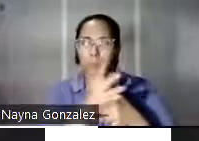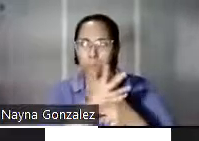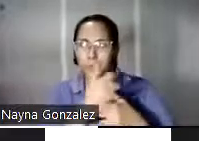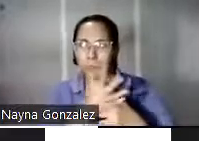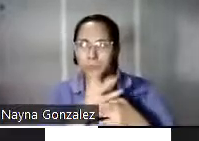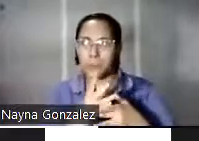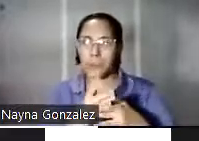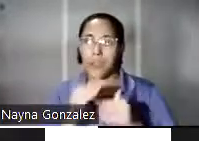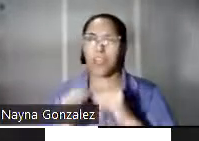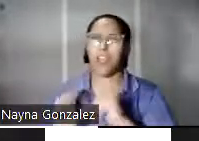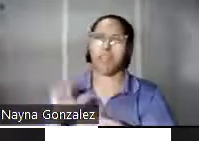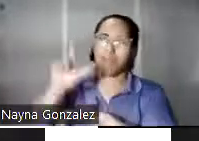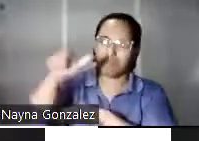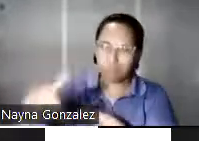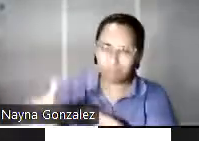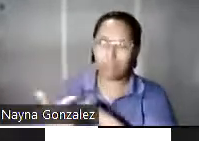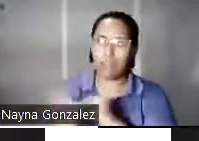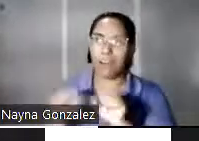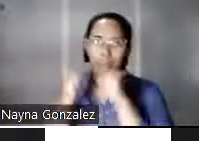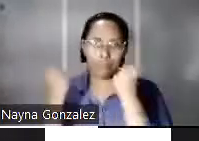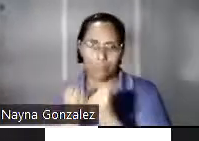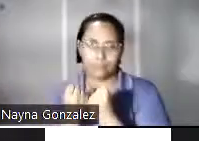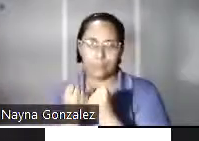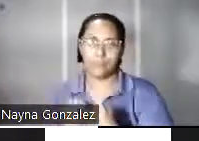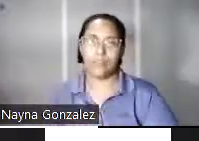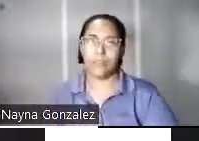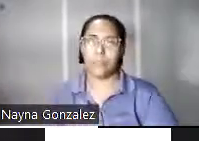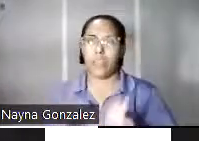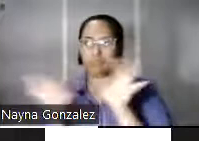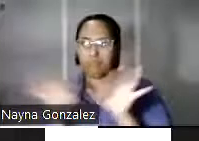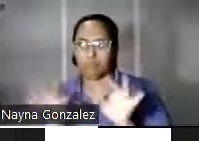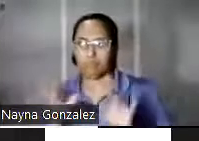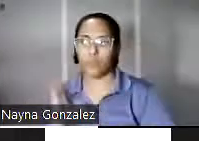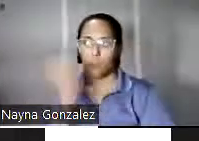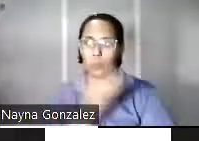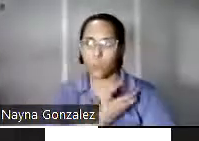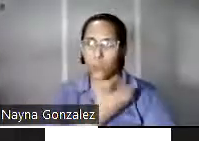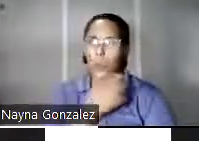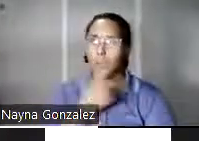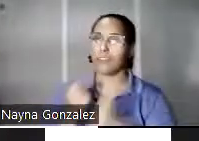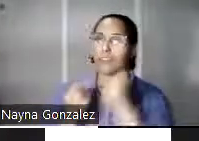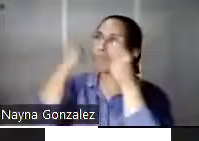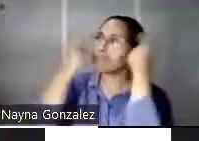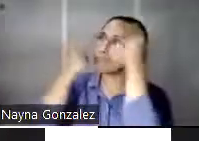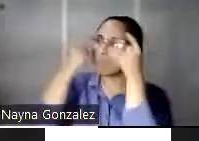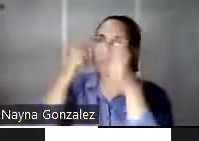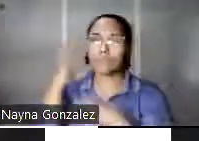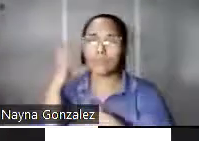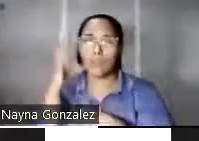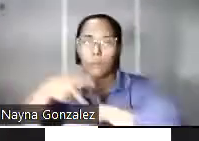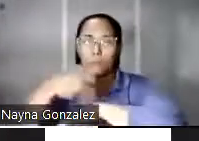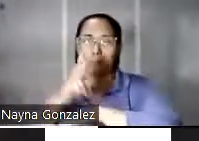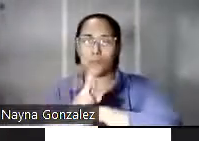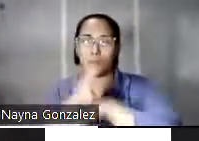con la sociedad de red. En el contexto nuestro, la conmemoración del centenario de la radio puertorriqueña,